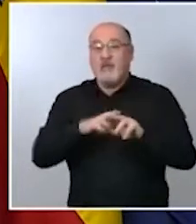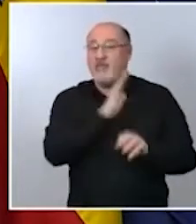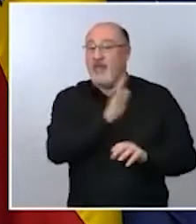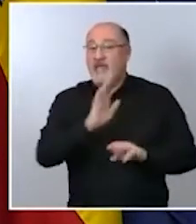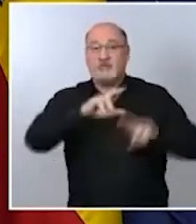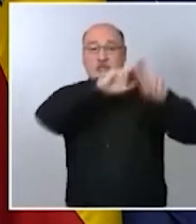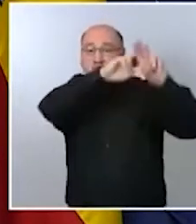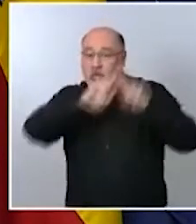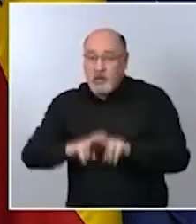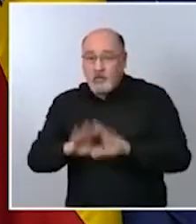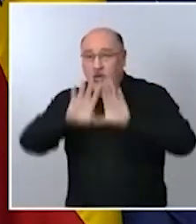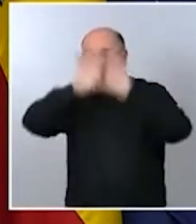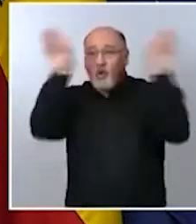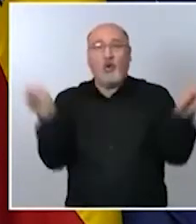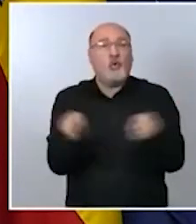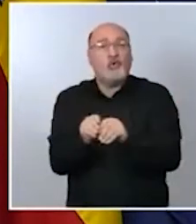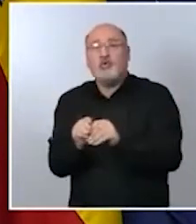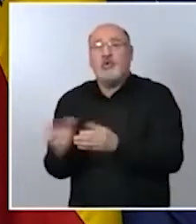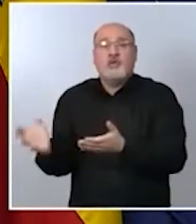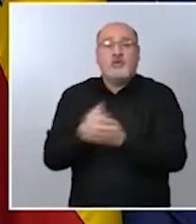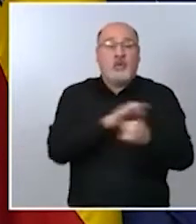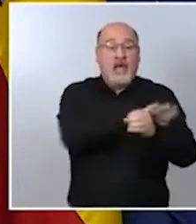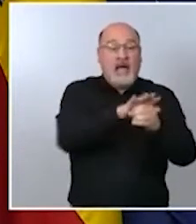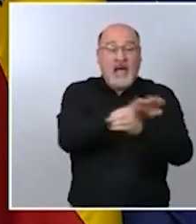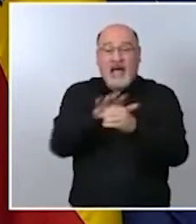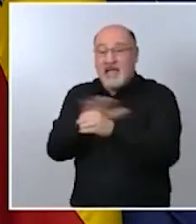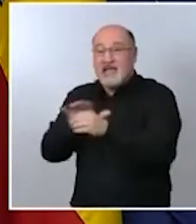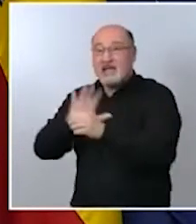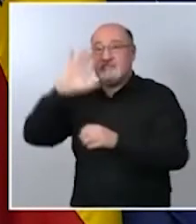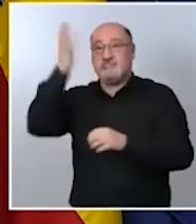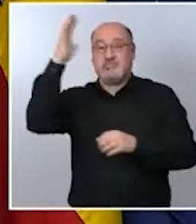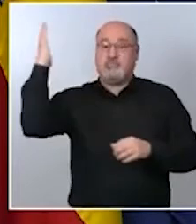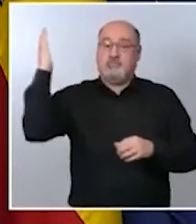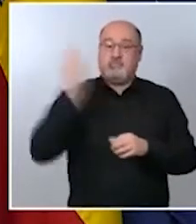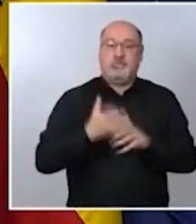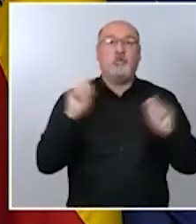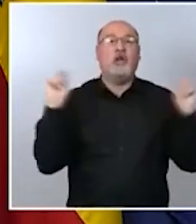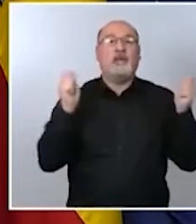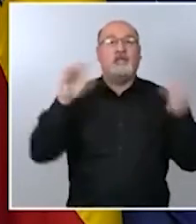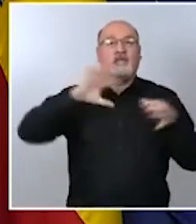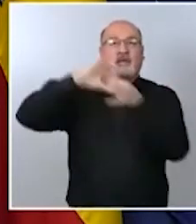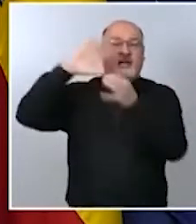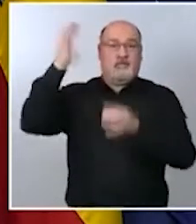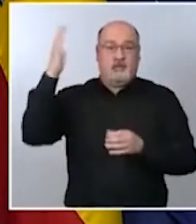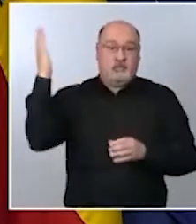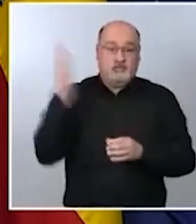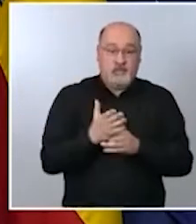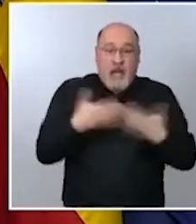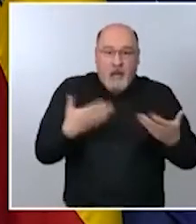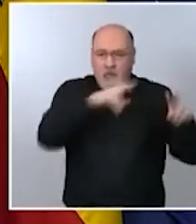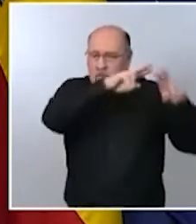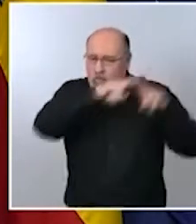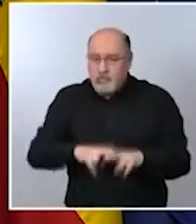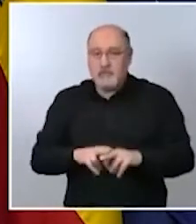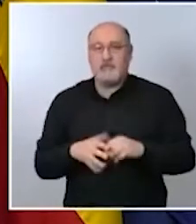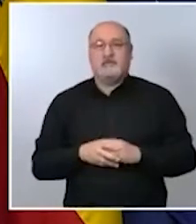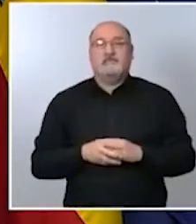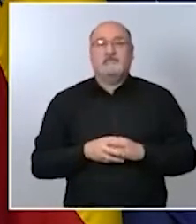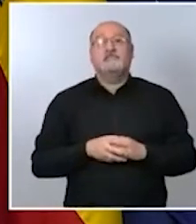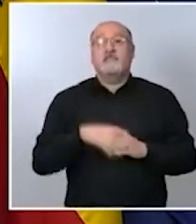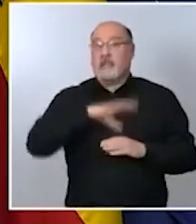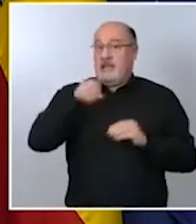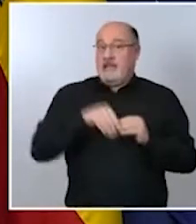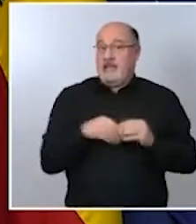conjunto de las zonas afectadas por esta emergencia necesariamente esta emergencia como también hemos referido no ha